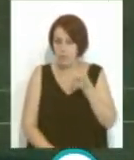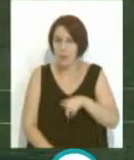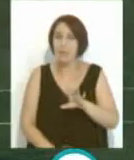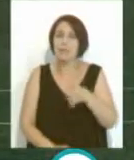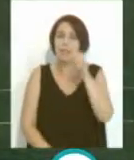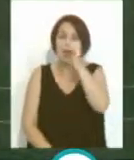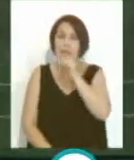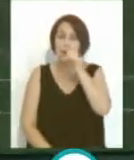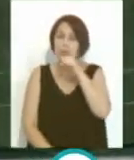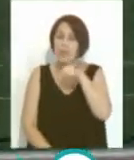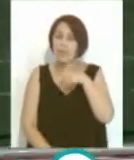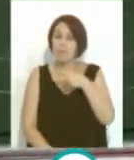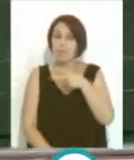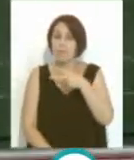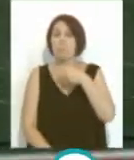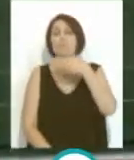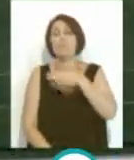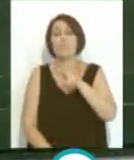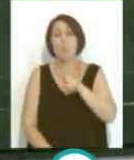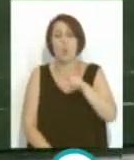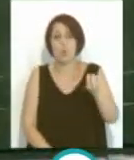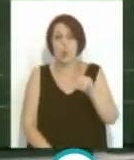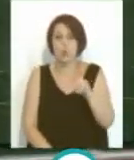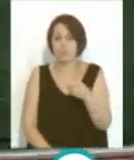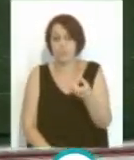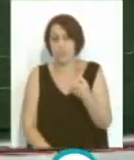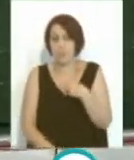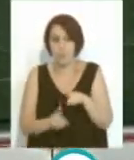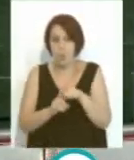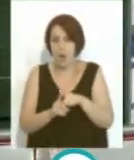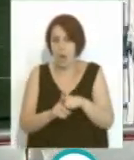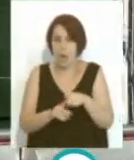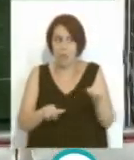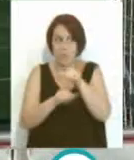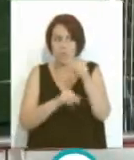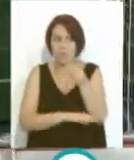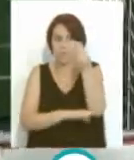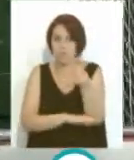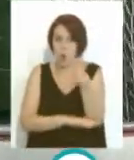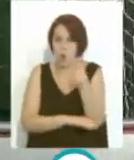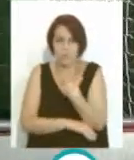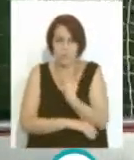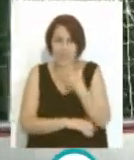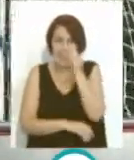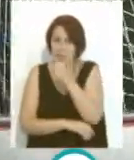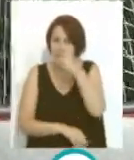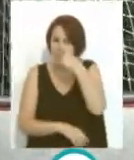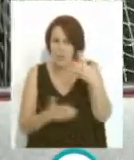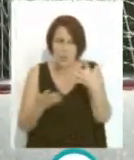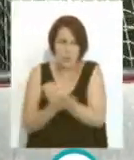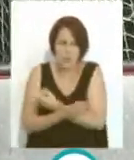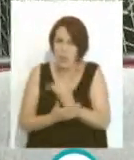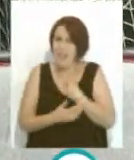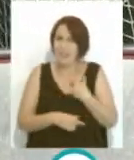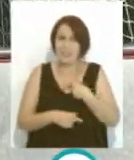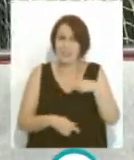las canciones donde ha salido Bullo, que para él es su estandarte, se saben todas las canciones, la presentación de la parrabomba, que si caleta, que lo